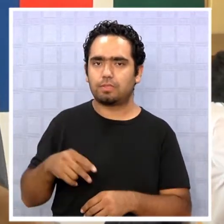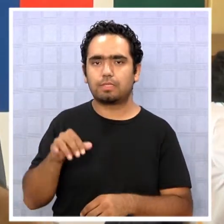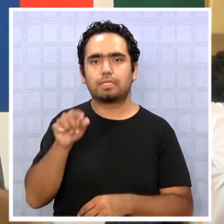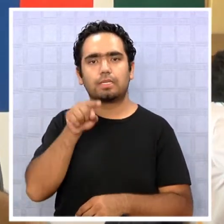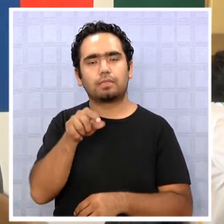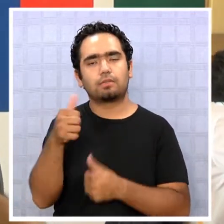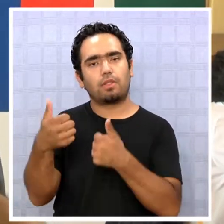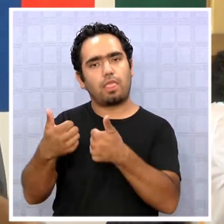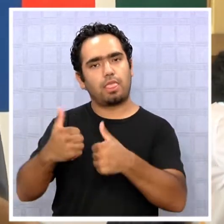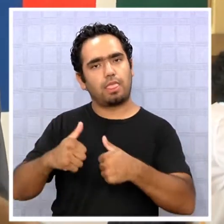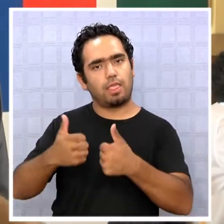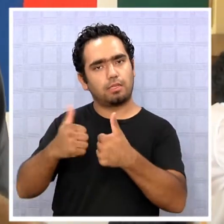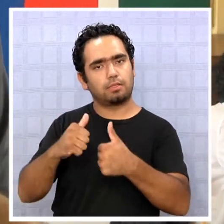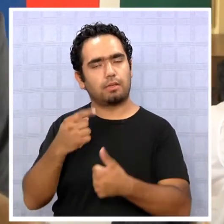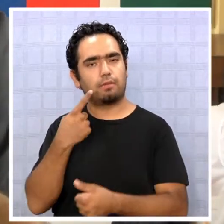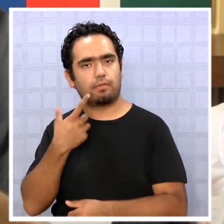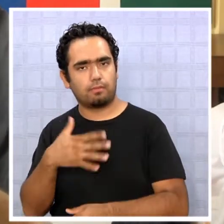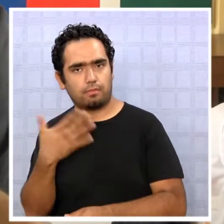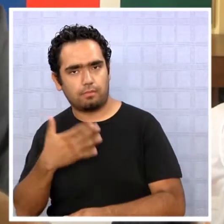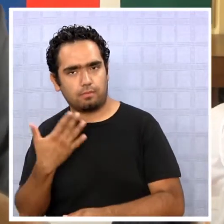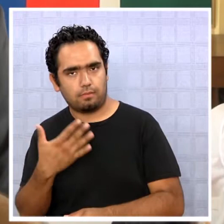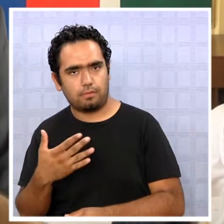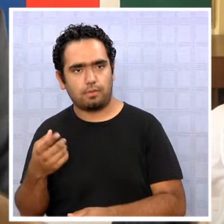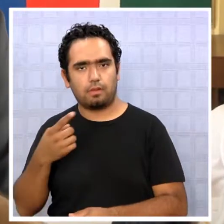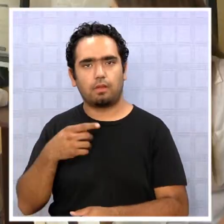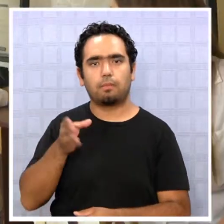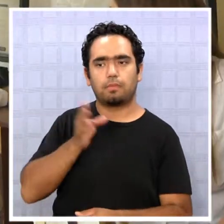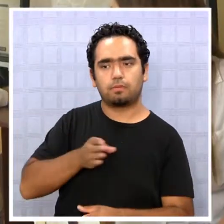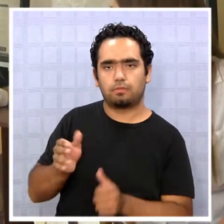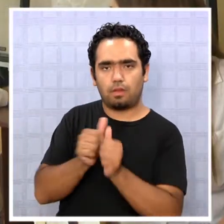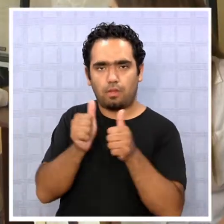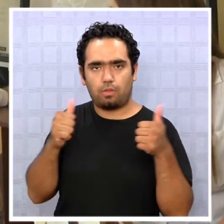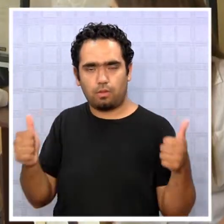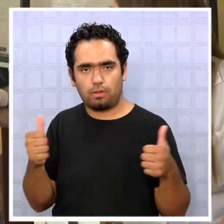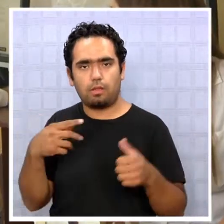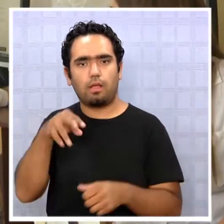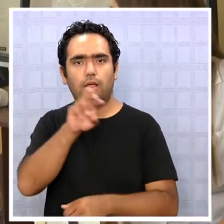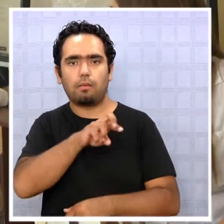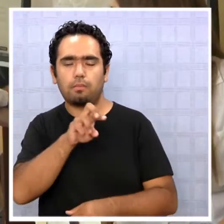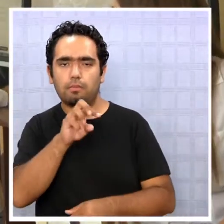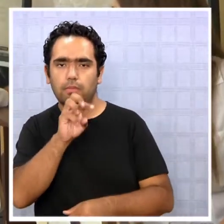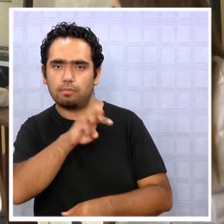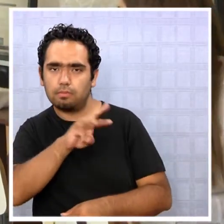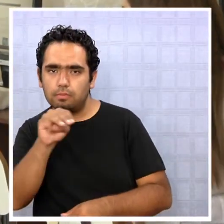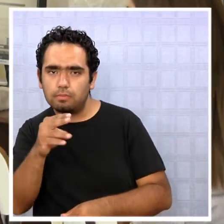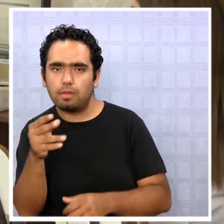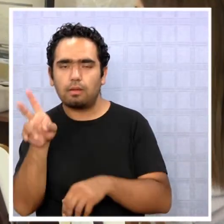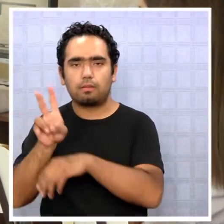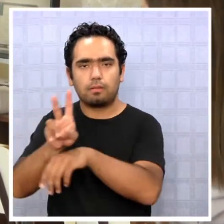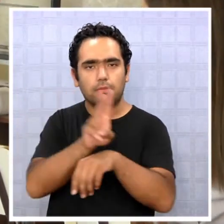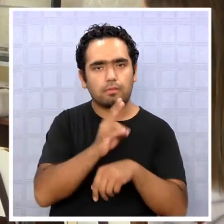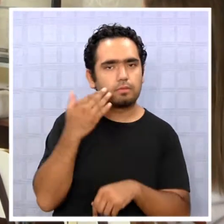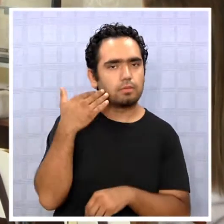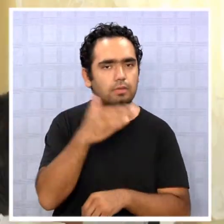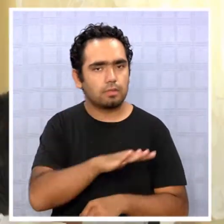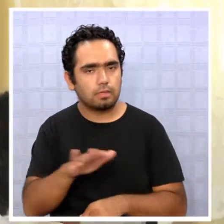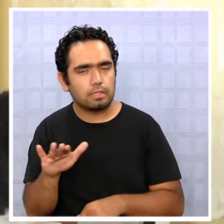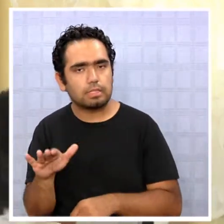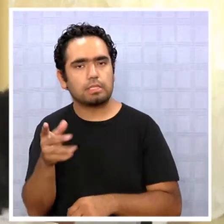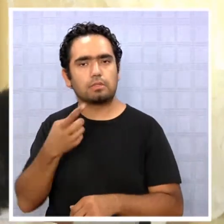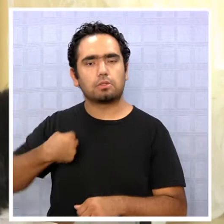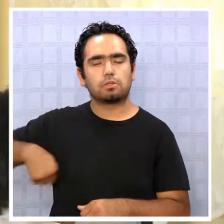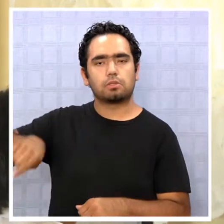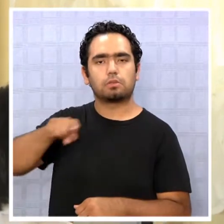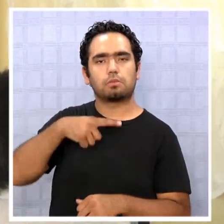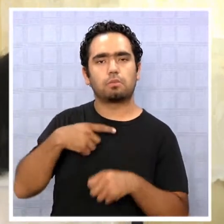convoca no solo a las autoridades, sino que a los docentes, a los padres y particularmente a los niños y niñas para que podamos avanzar